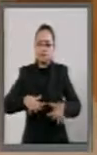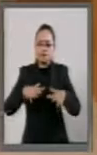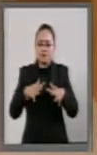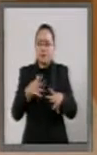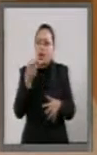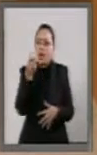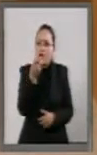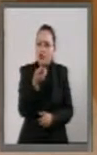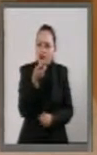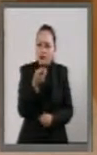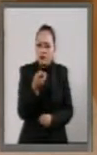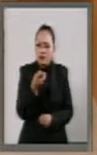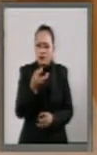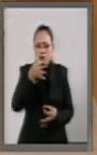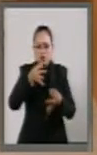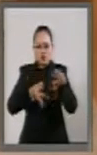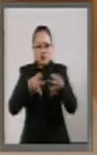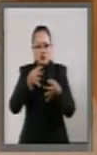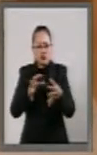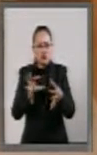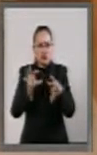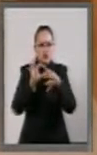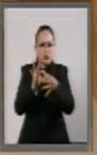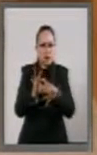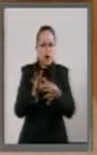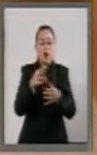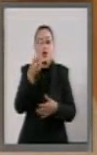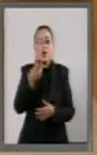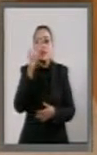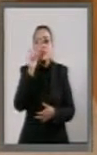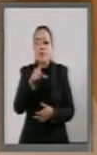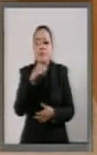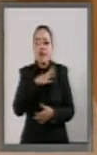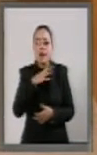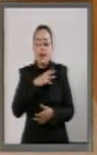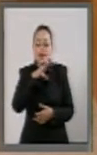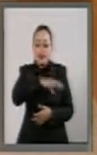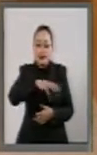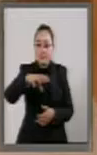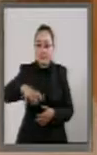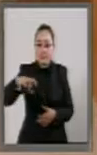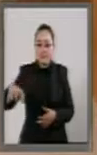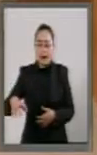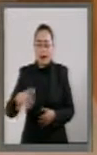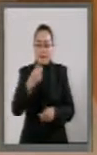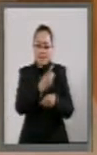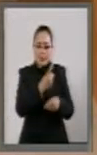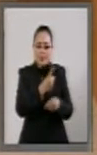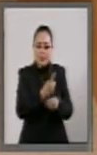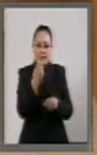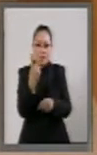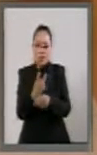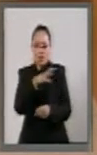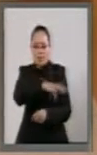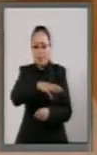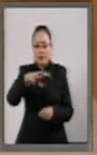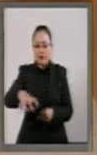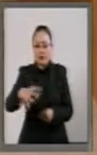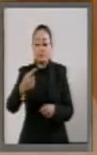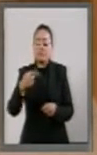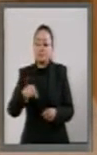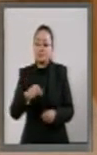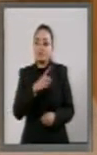pleno jurisdiccional y de tres secciones. La primera y la segunda sección